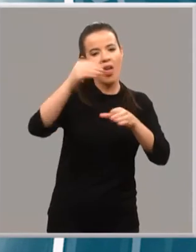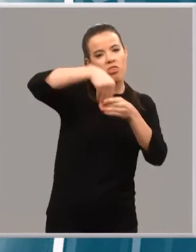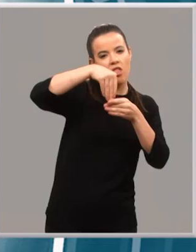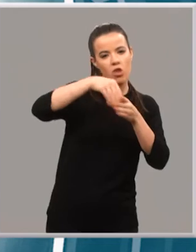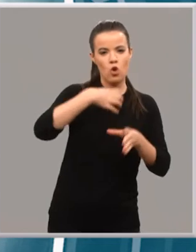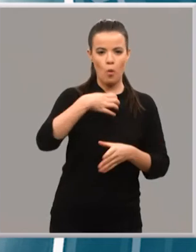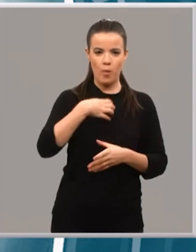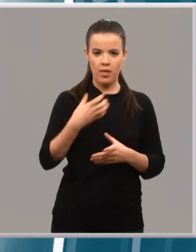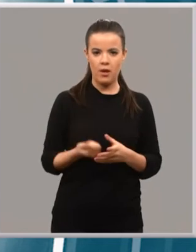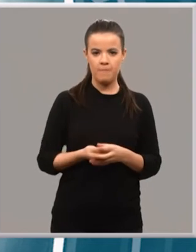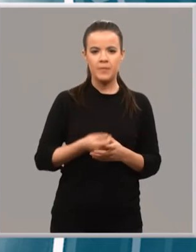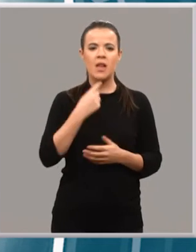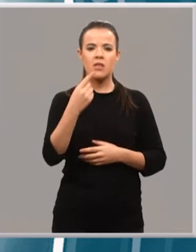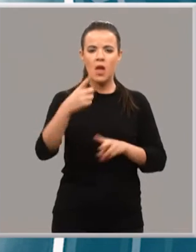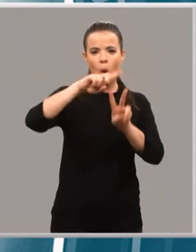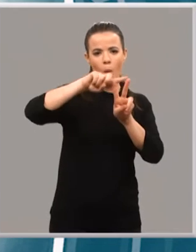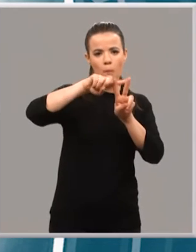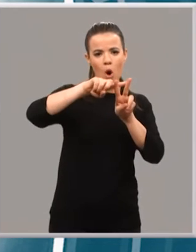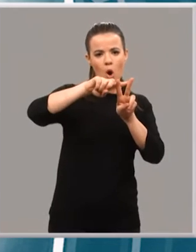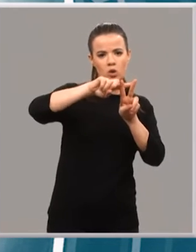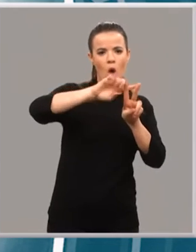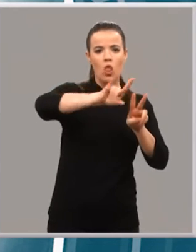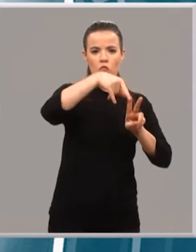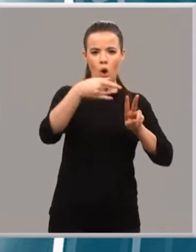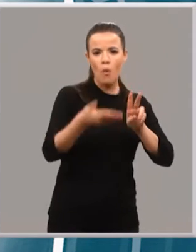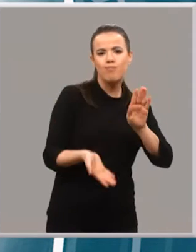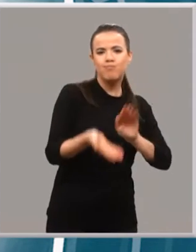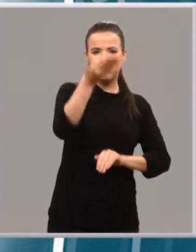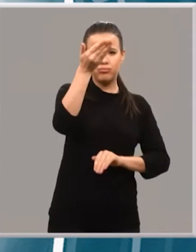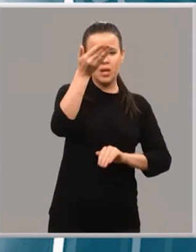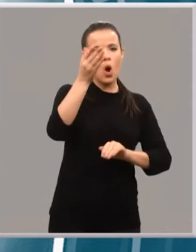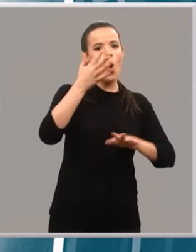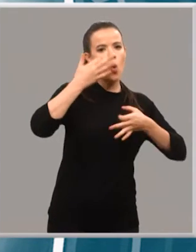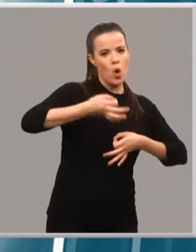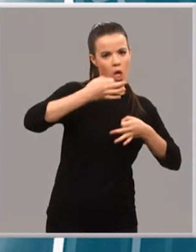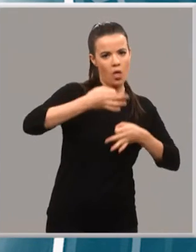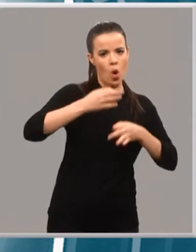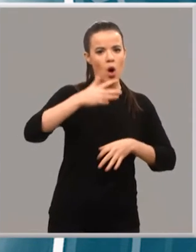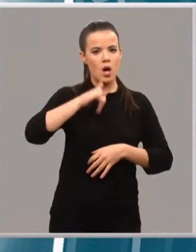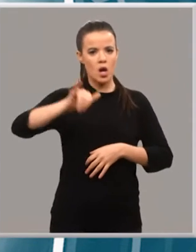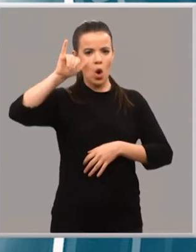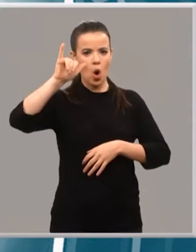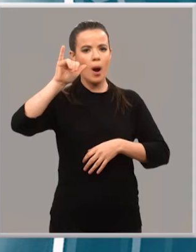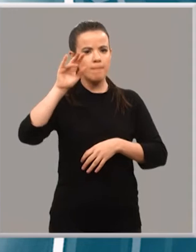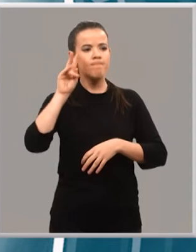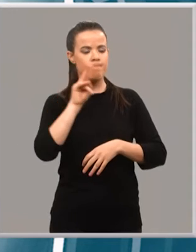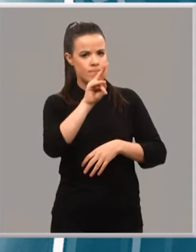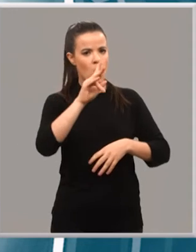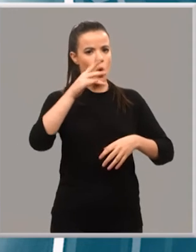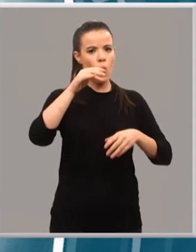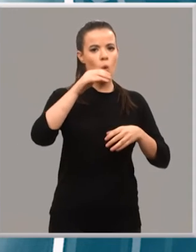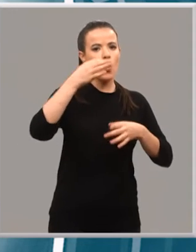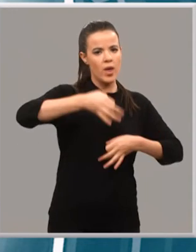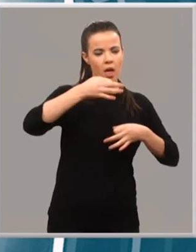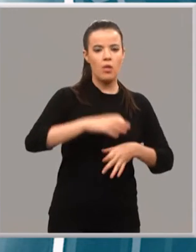advierte, el ascenso de Vox tiene sus riesgos y la Rioja no debe mirar hacia otro lado. Tres meses después de apoyar la